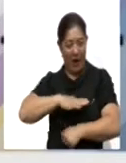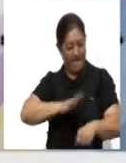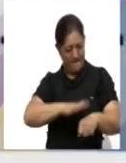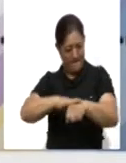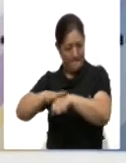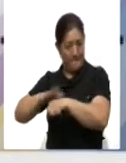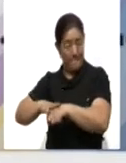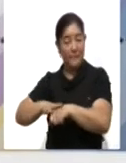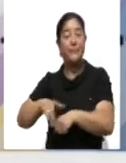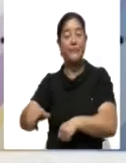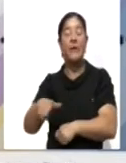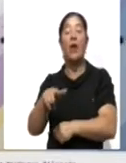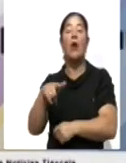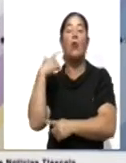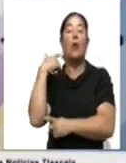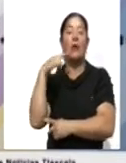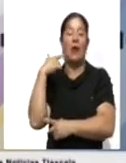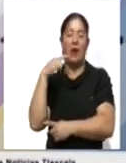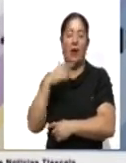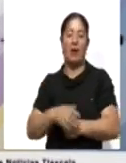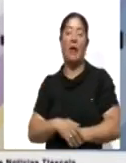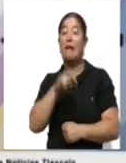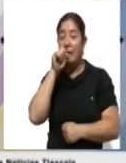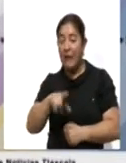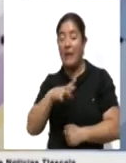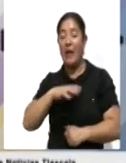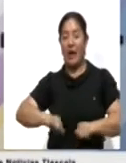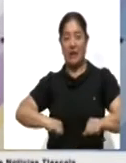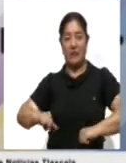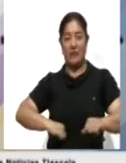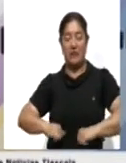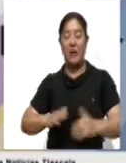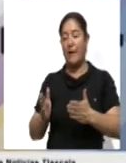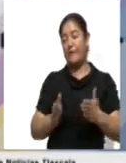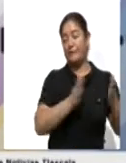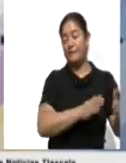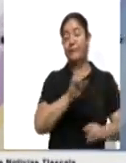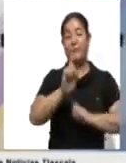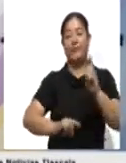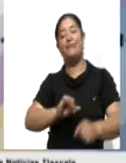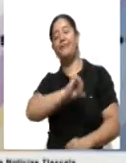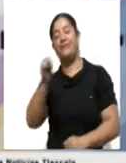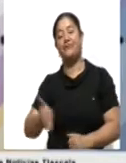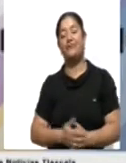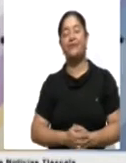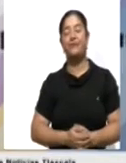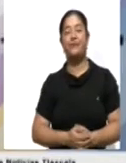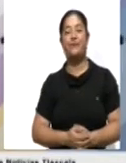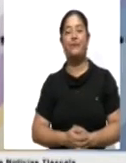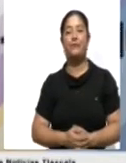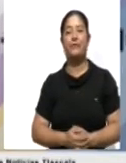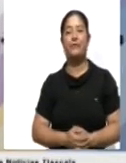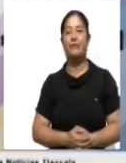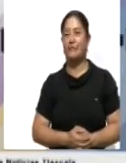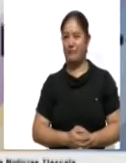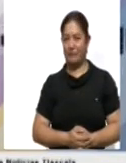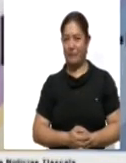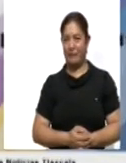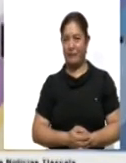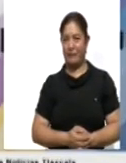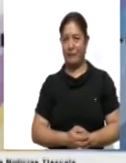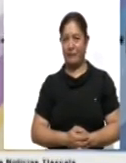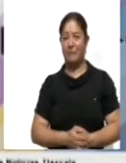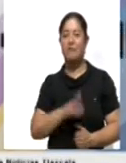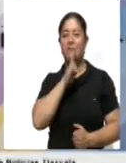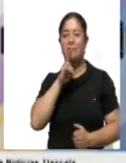Alcalde en Guadalajara, Jalisco. También tenemos actividad en otros deportes y este día inició el yuno en el gimnasio Nuevo León. Y buenas